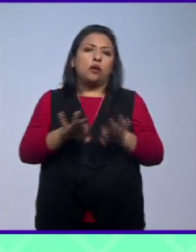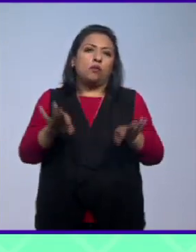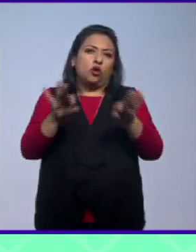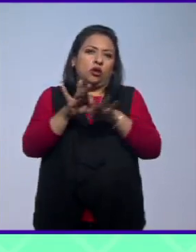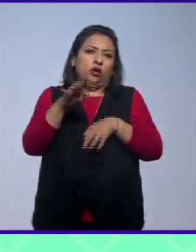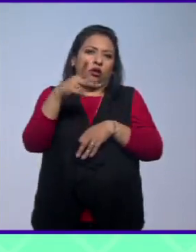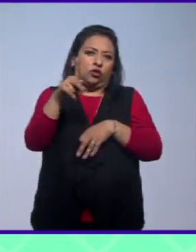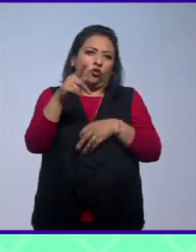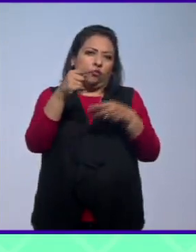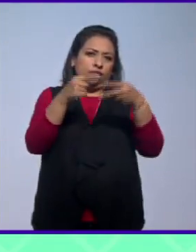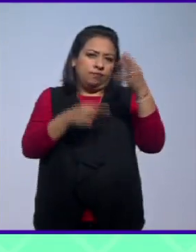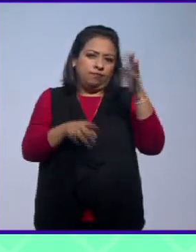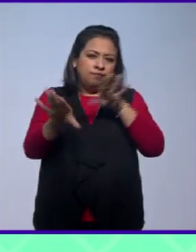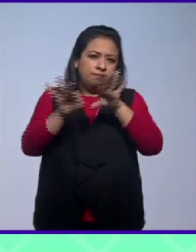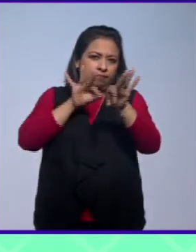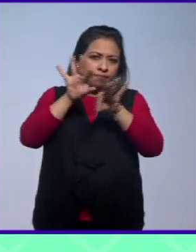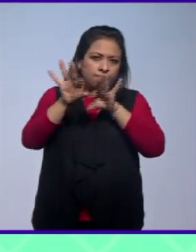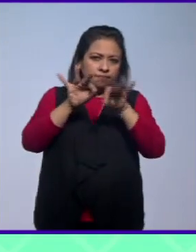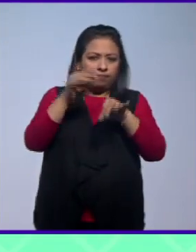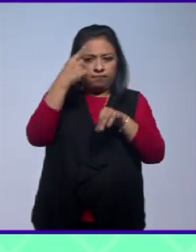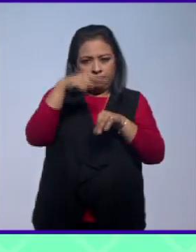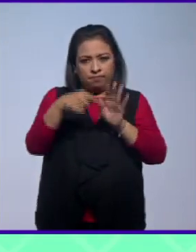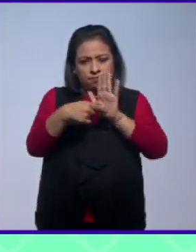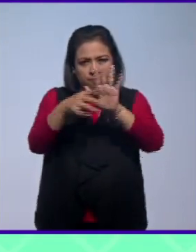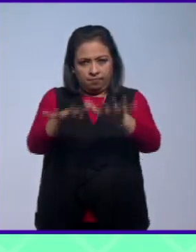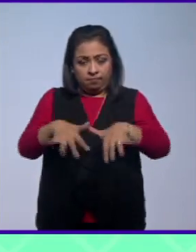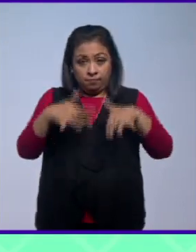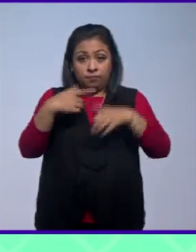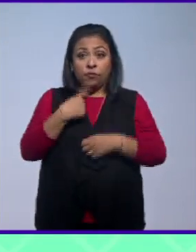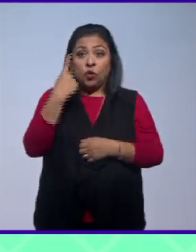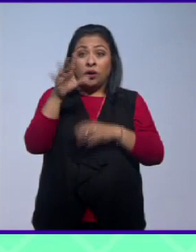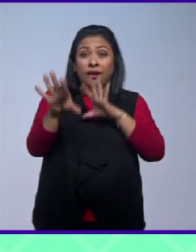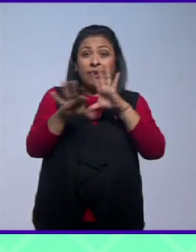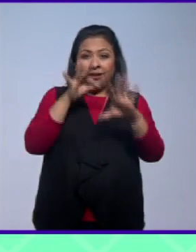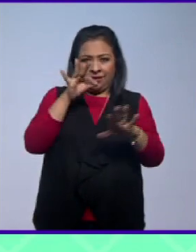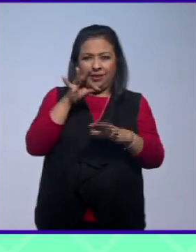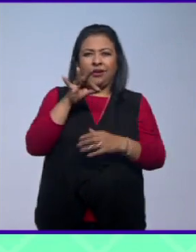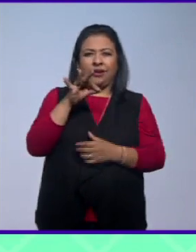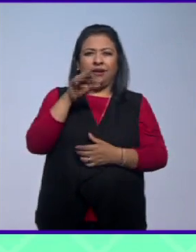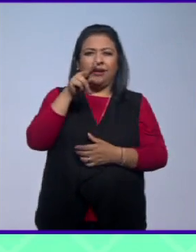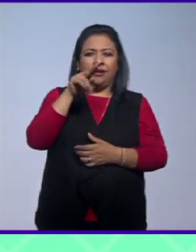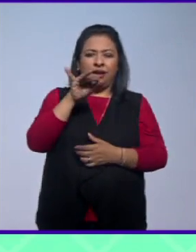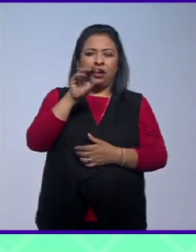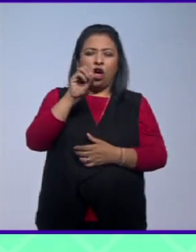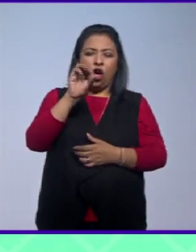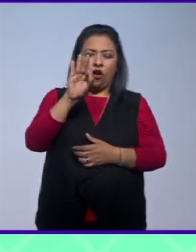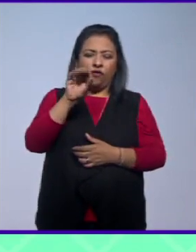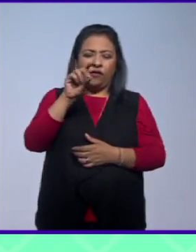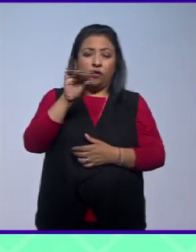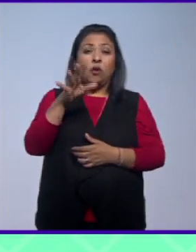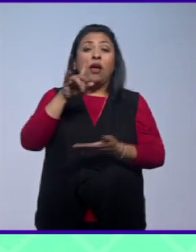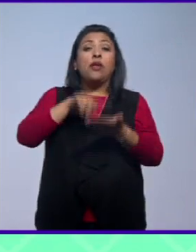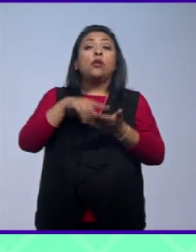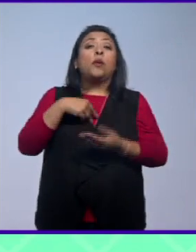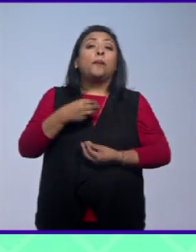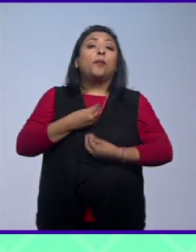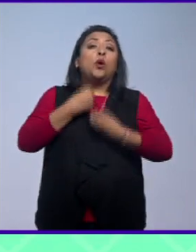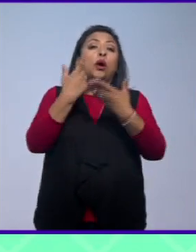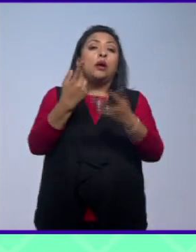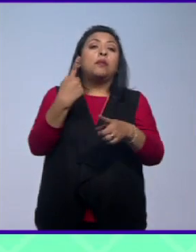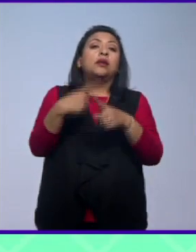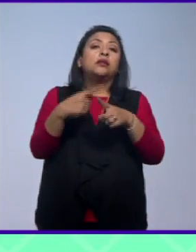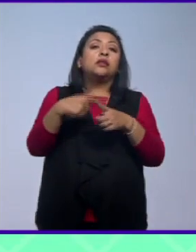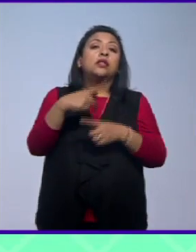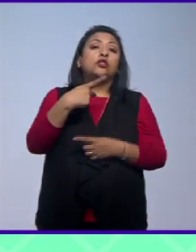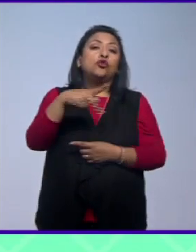de su repertorio Una de las piezas Night of the Four Moons incluye poemas de Federico